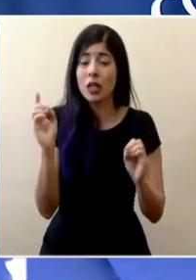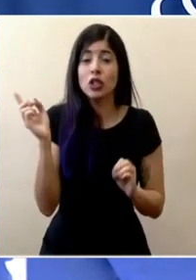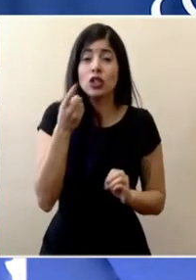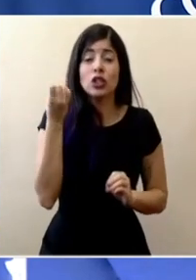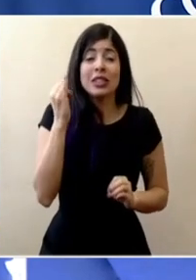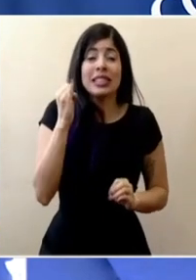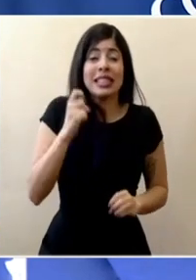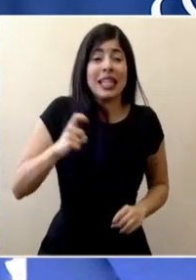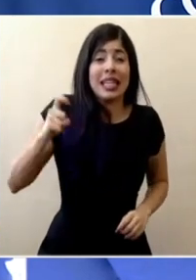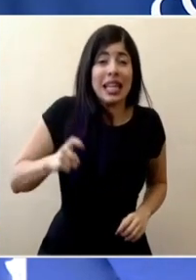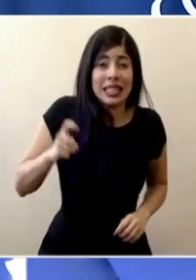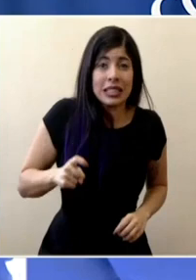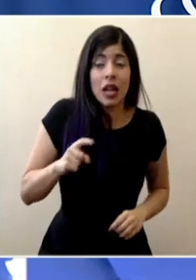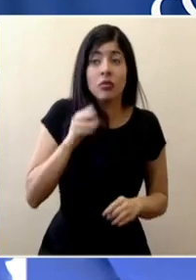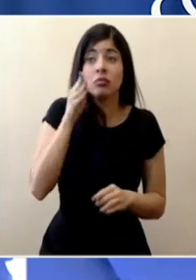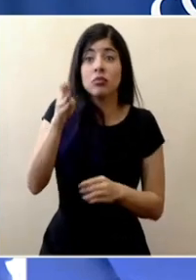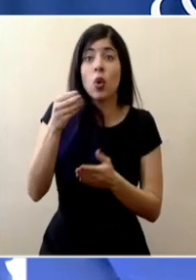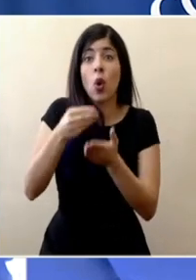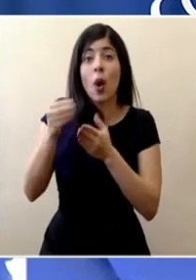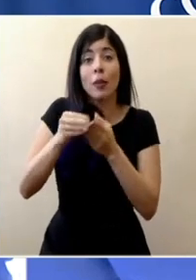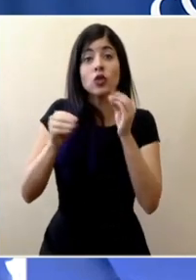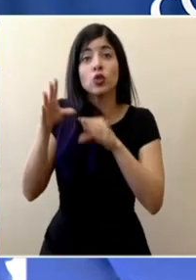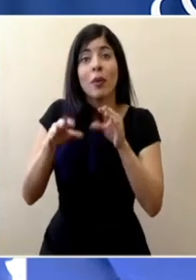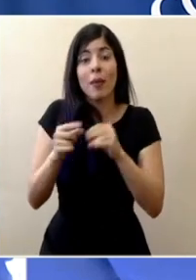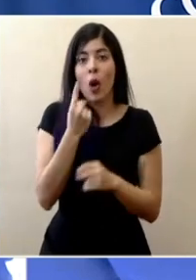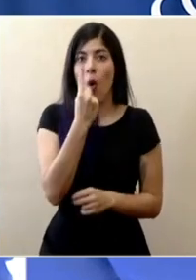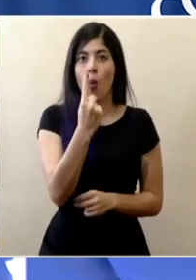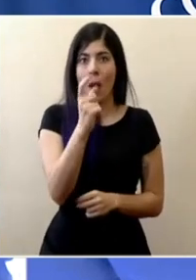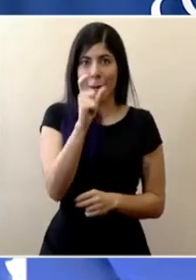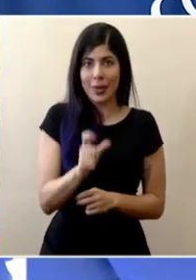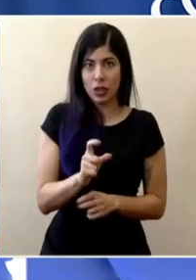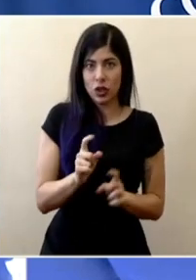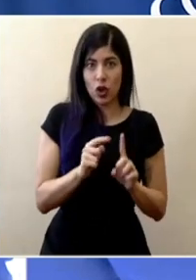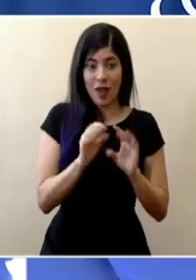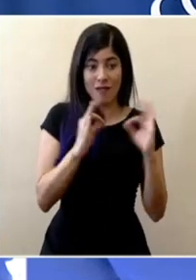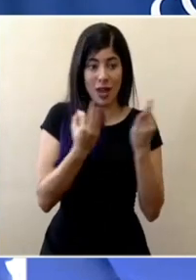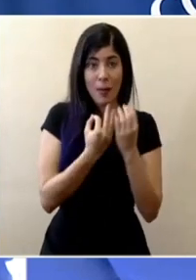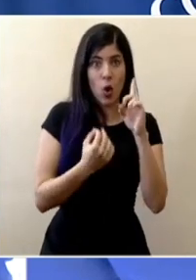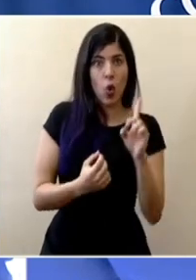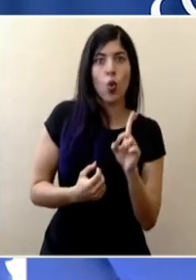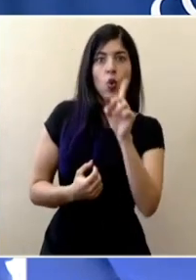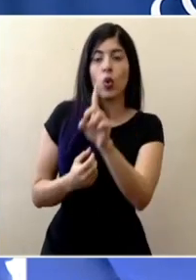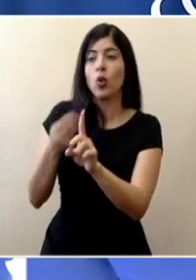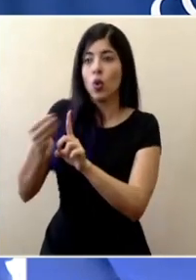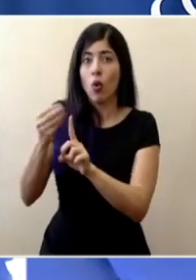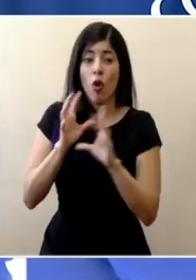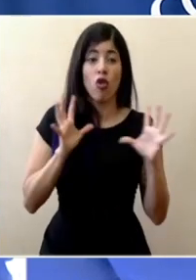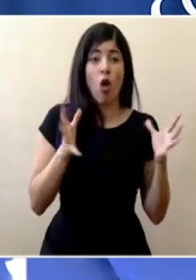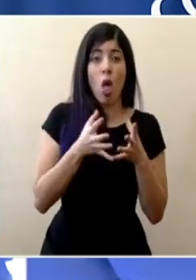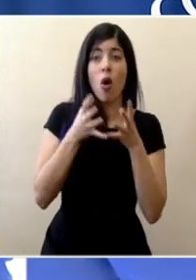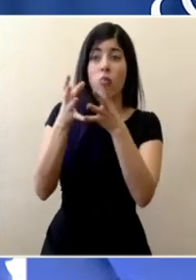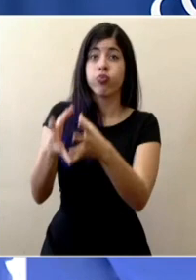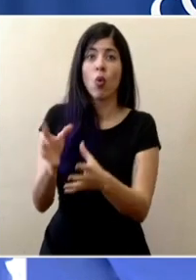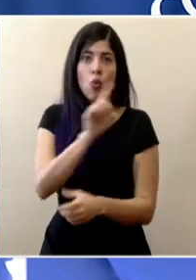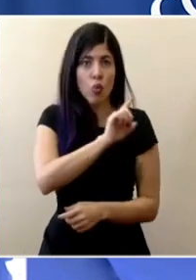si no es sumamente necesario. Vayamos a hacer compras a los supermercados, solo una persona del núcleo familiar, no varias personas.